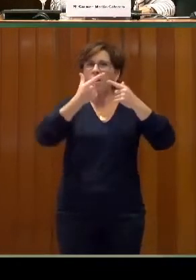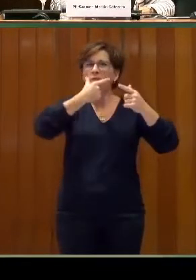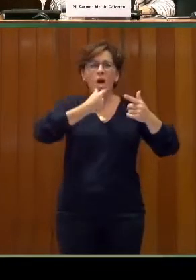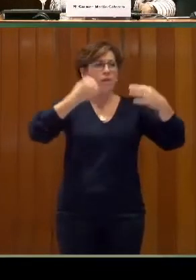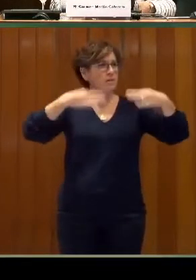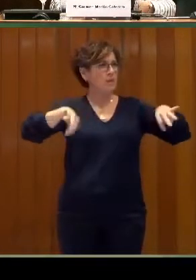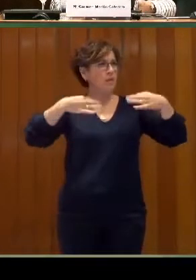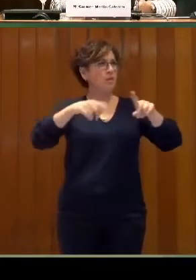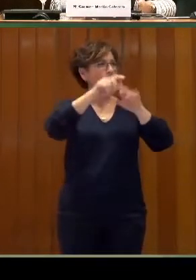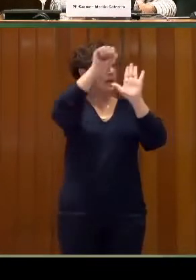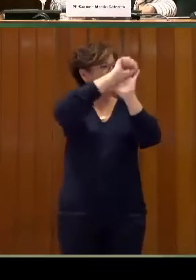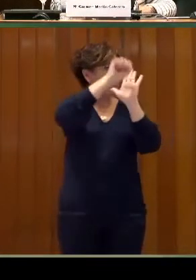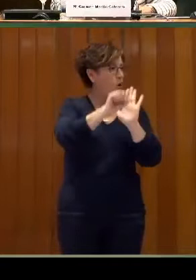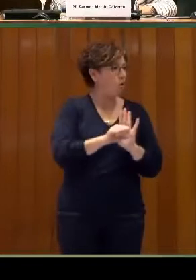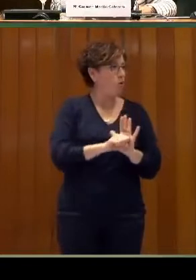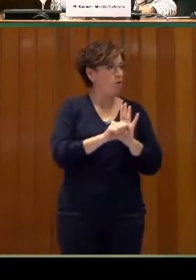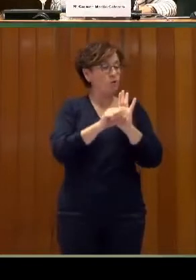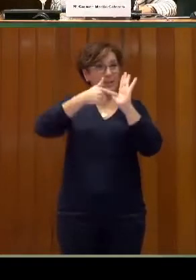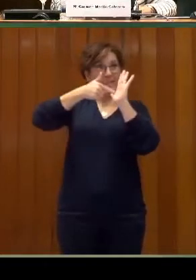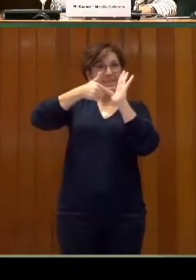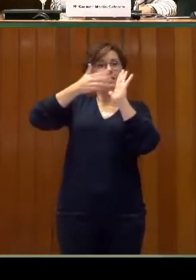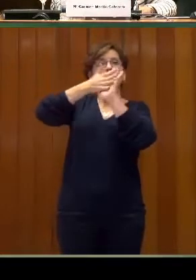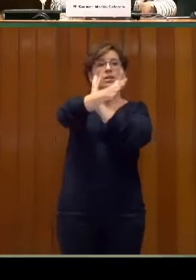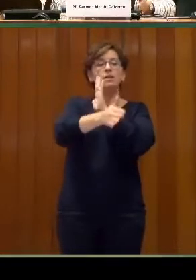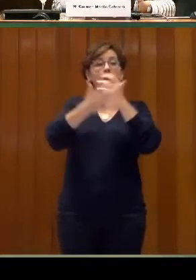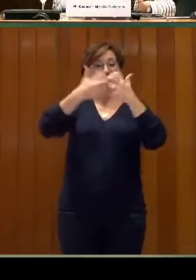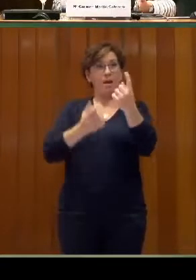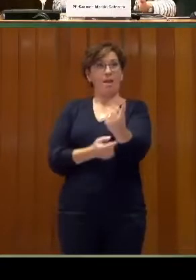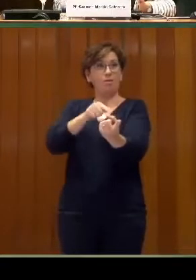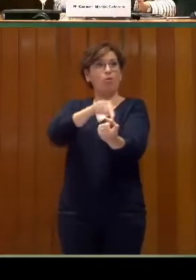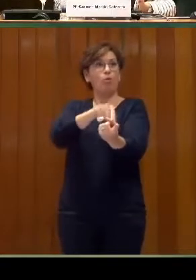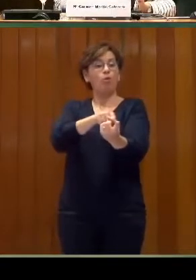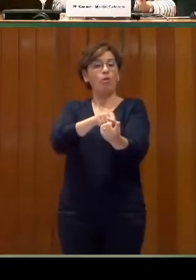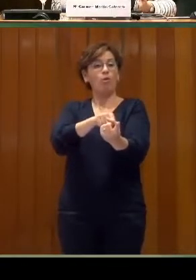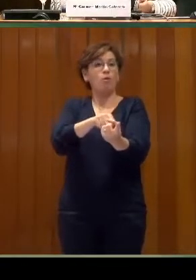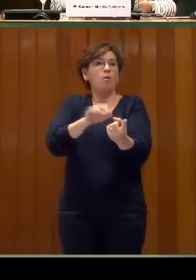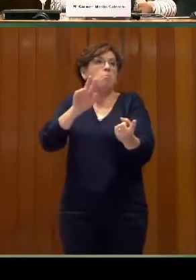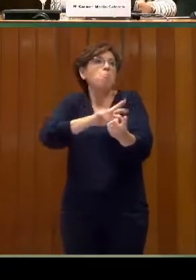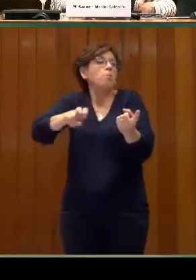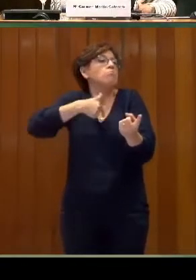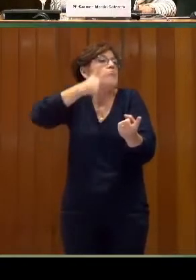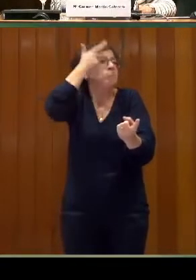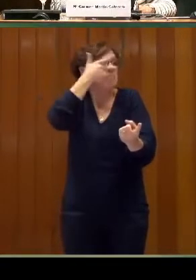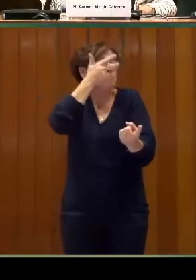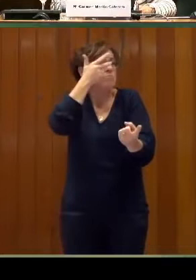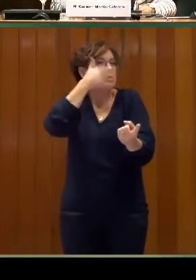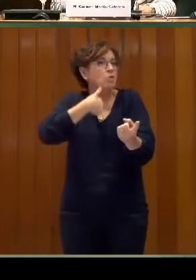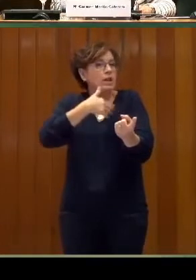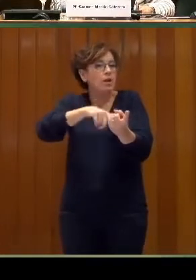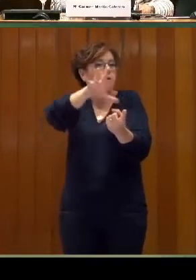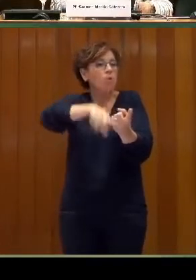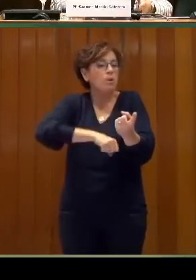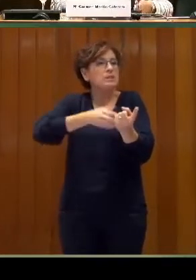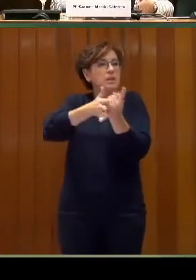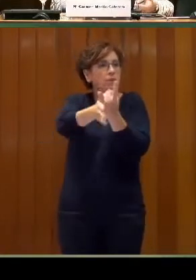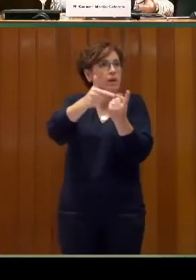te dice si ese terminal que estás queriendo comprar pues está